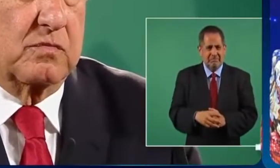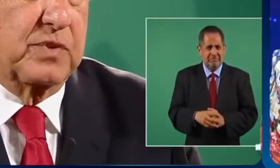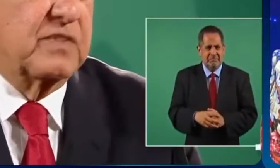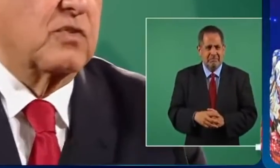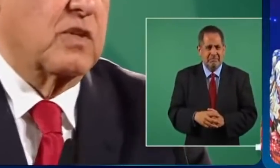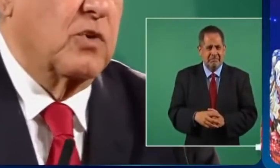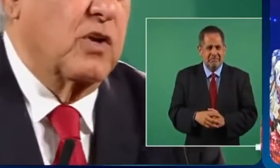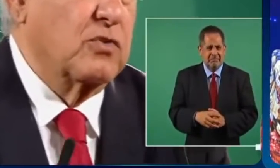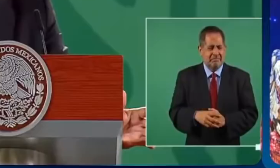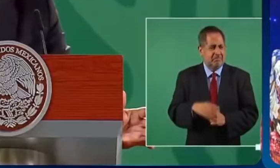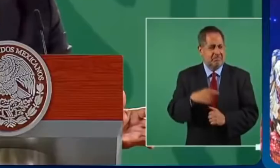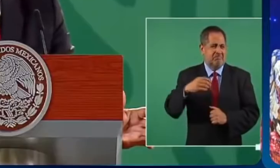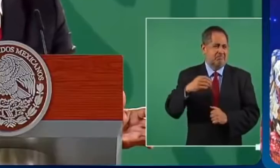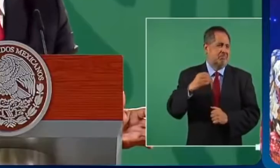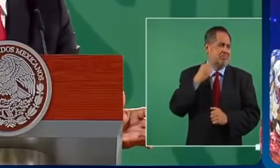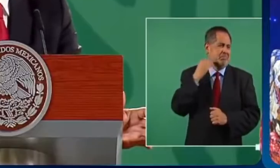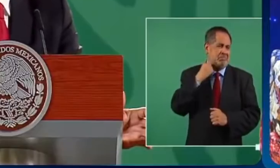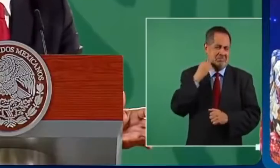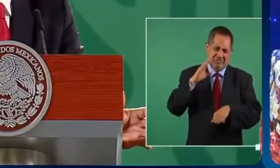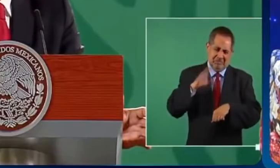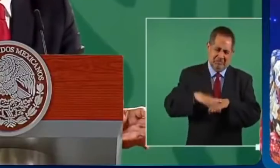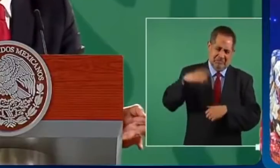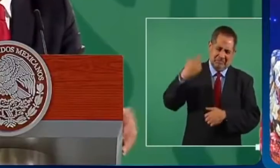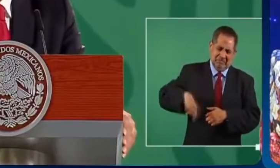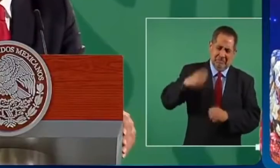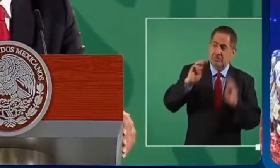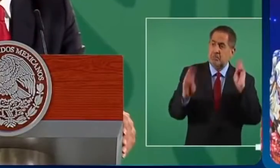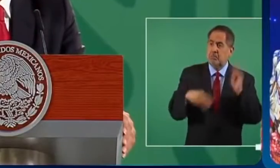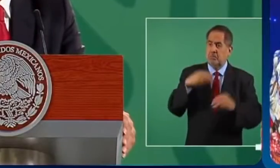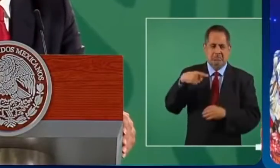pues de los abogados más ricos del mundo